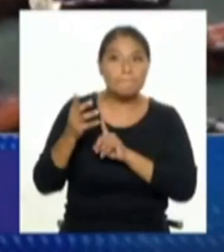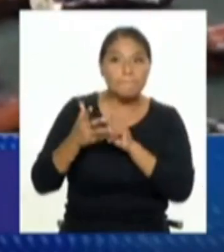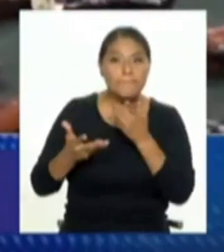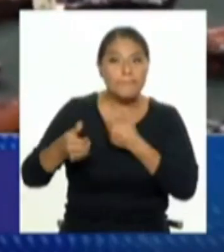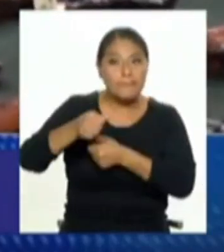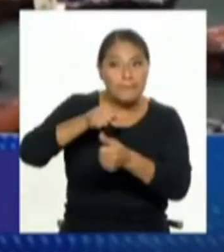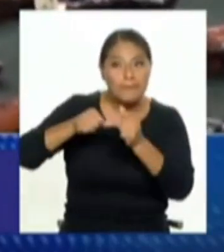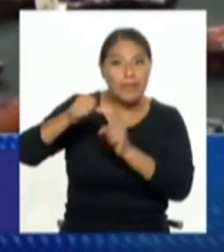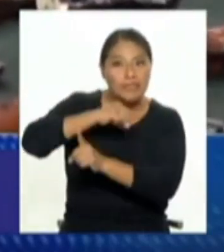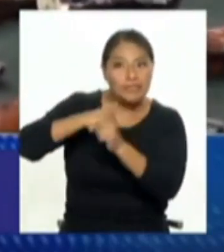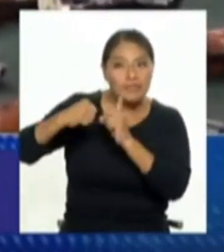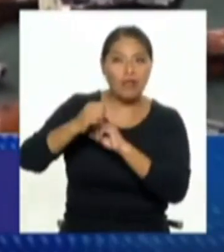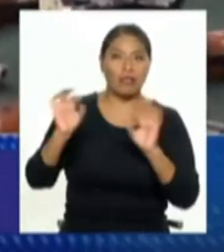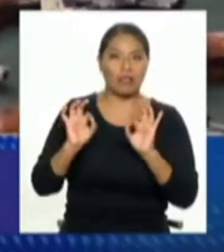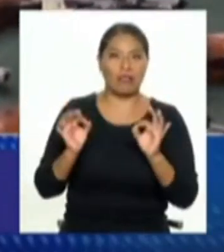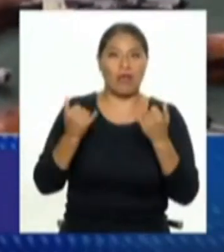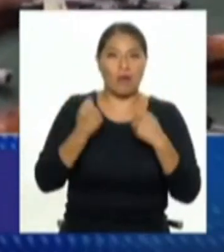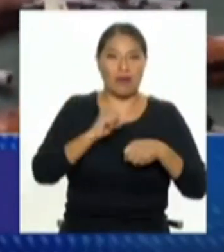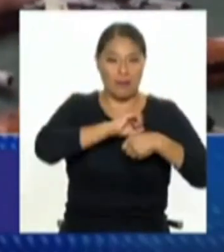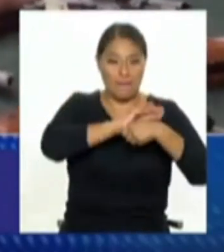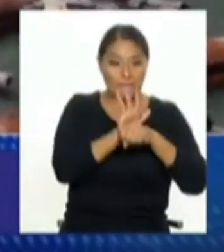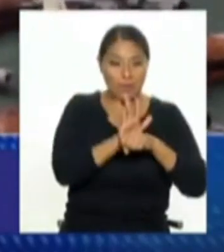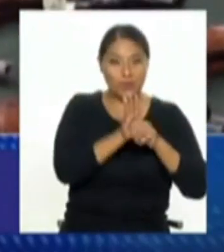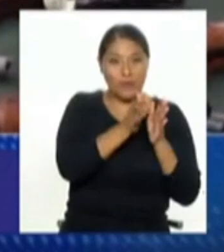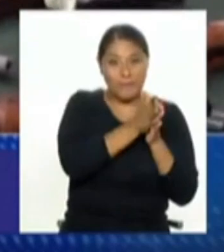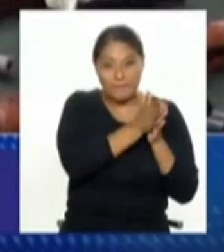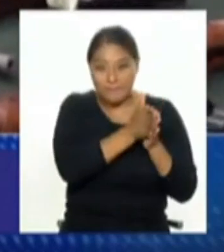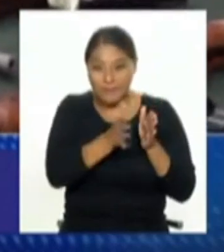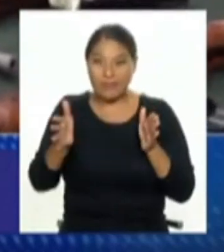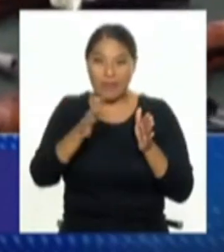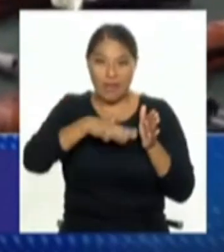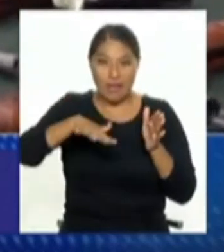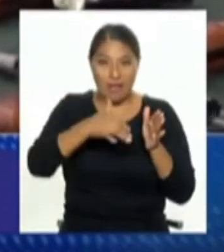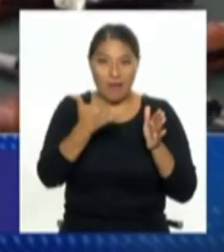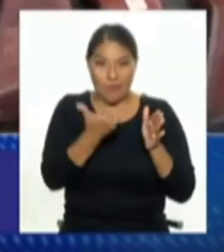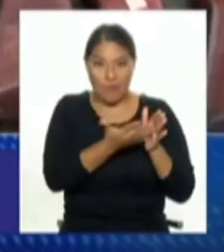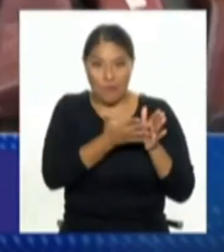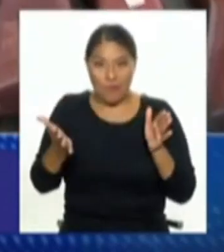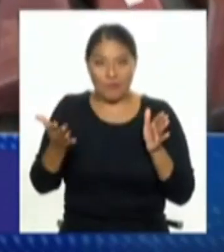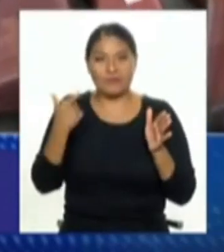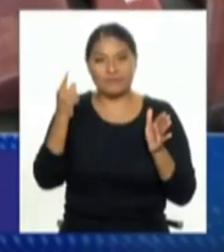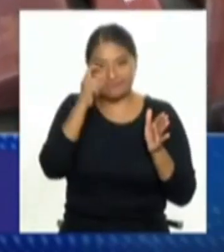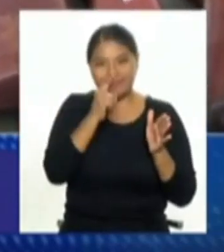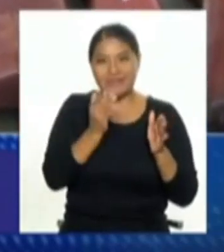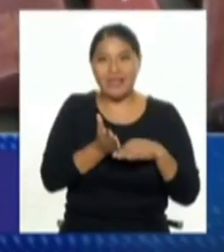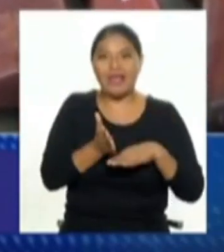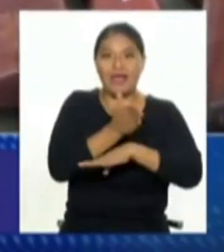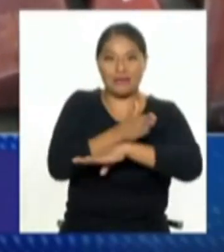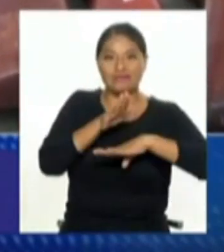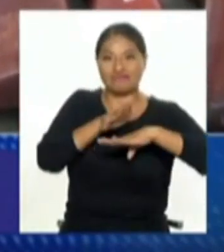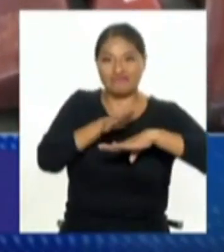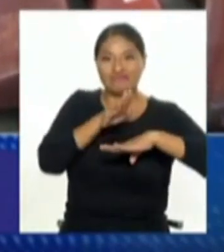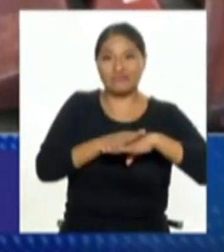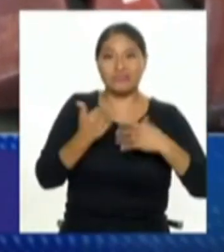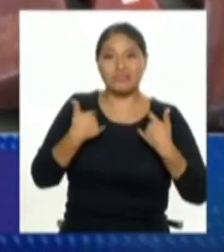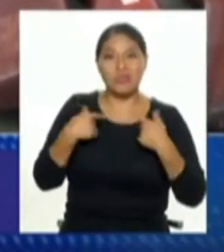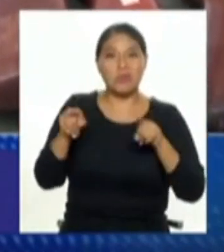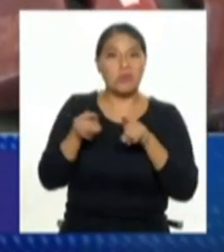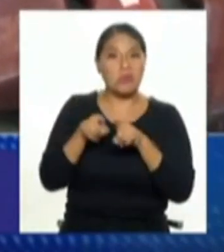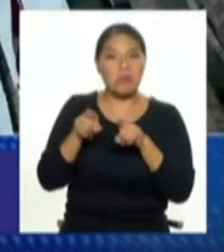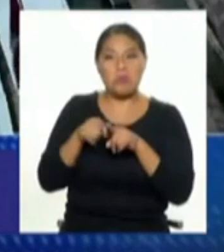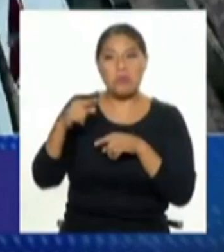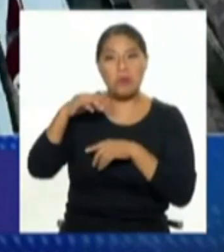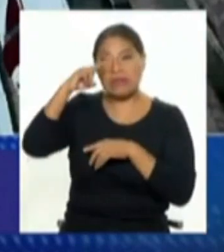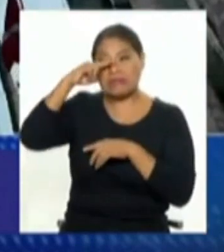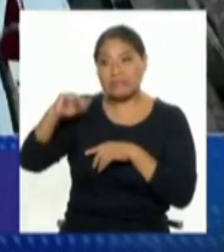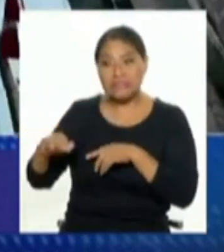comunitario más aún pospandemia entonces tenemos que prevenir ello si no estaremos condenados a una infancia